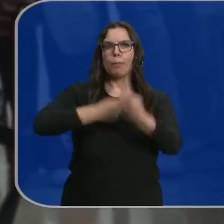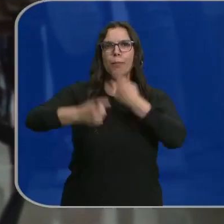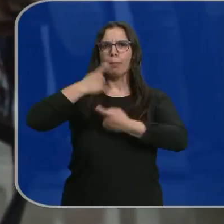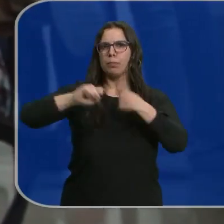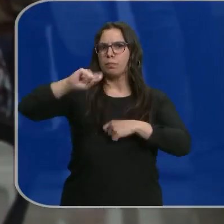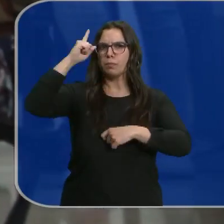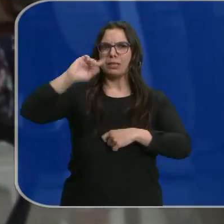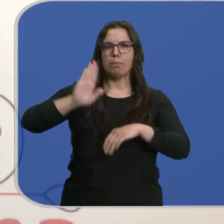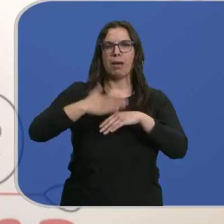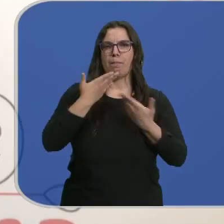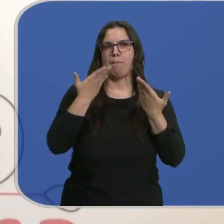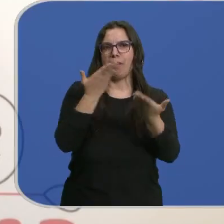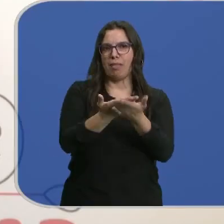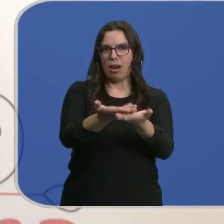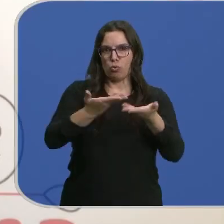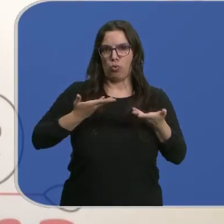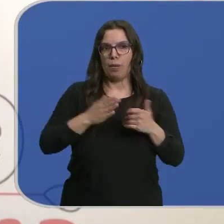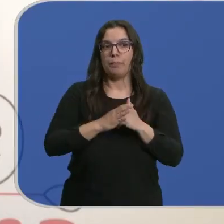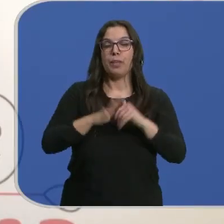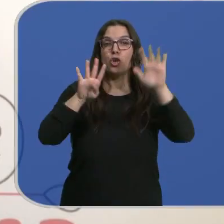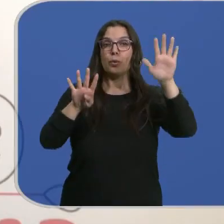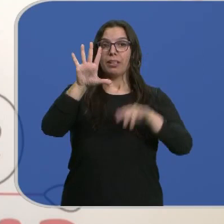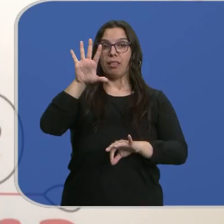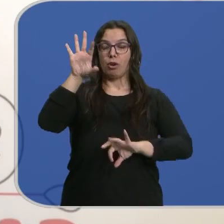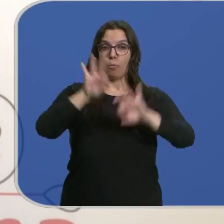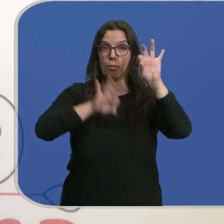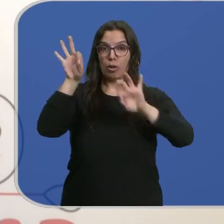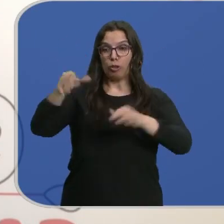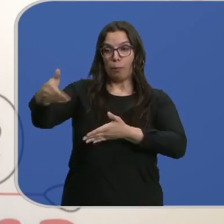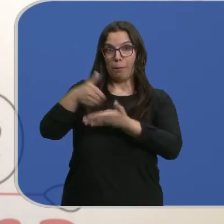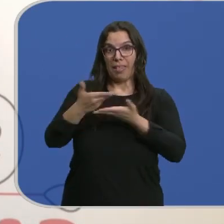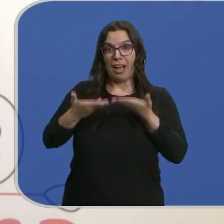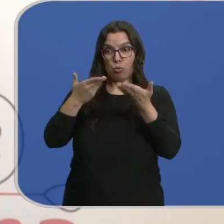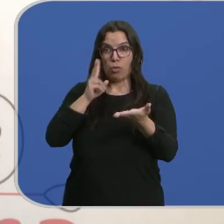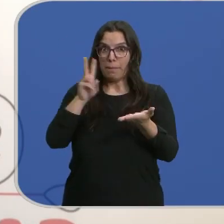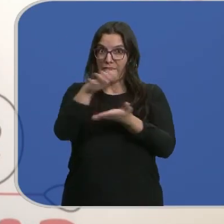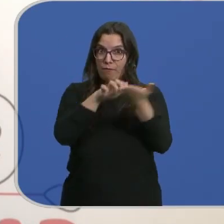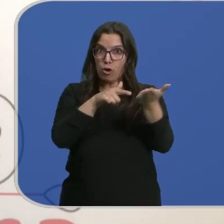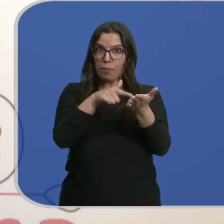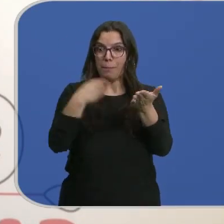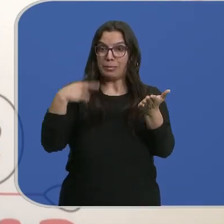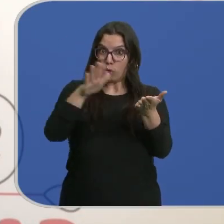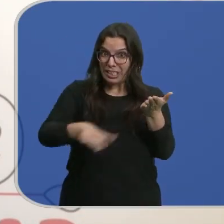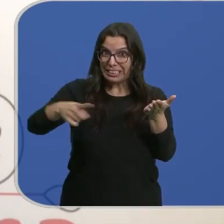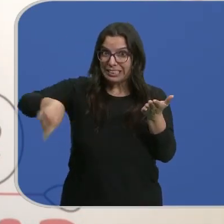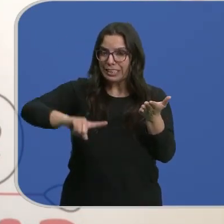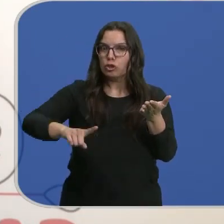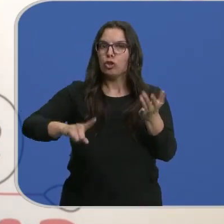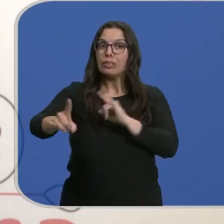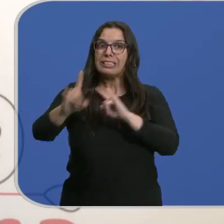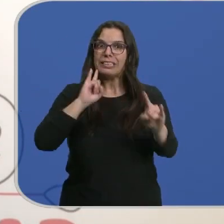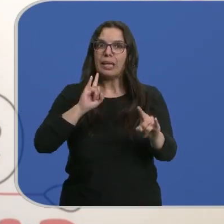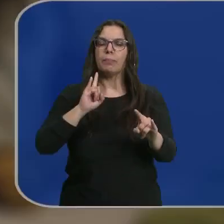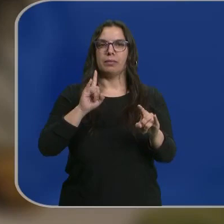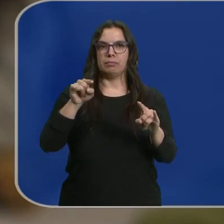consulta para pedir ayuda. El 95% de las peticiones de ayuda lo pueden ver son los propios menores de edad las que las